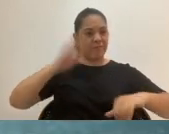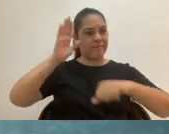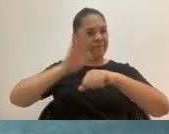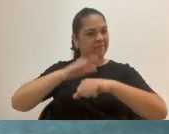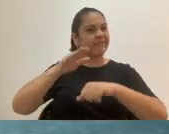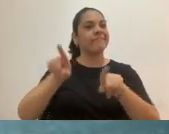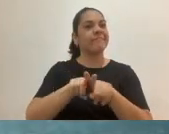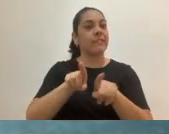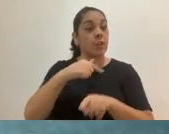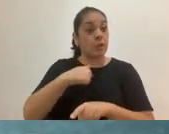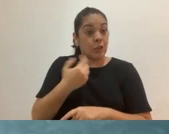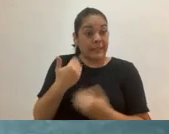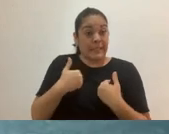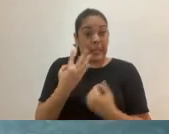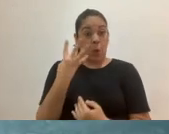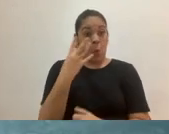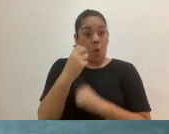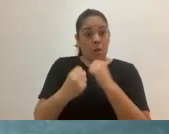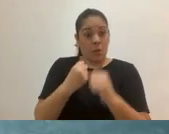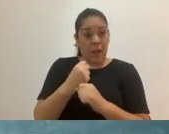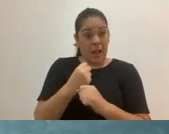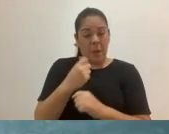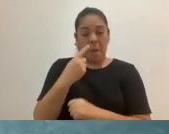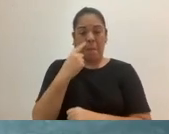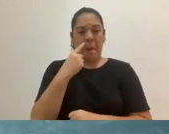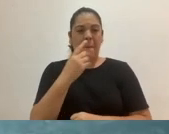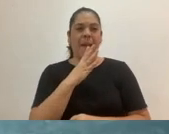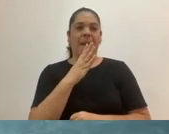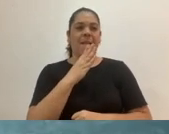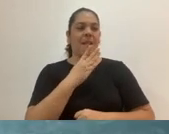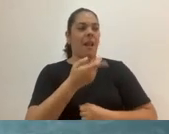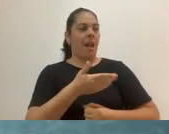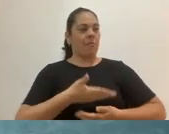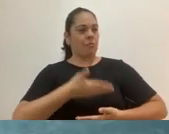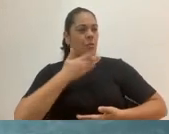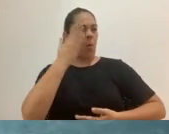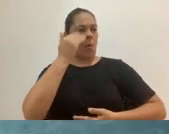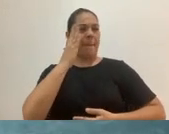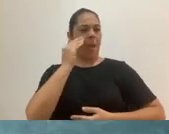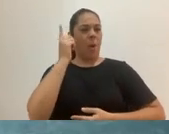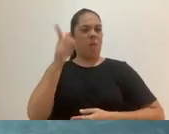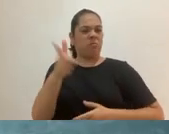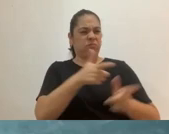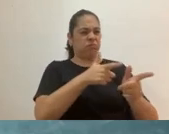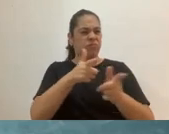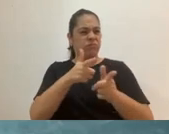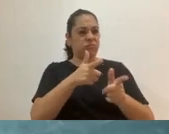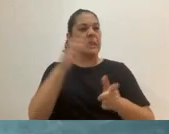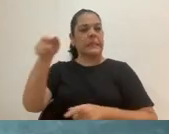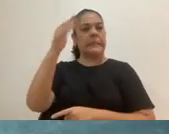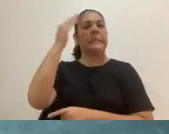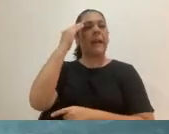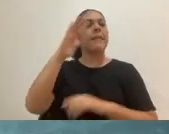Tenía cuatro años y mi padre hablaba con orgullo de mi abuelo porque era cazador y sabía cómo mantener el orden en la